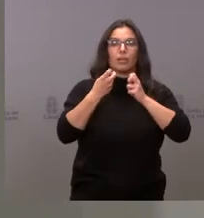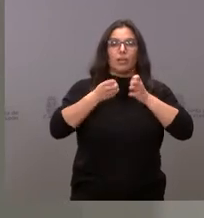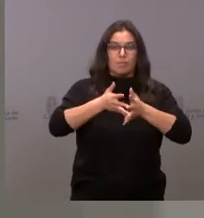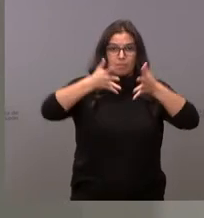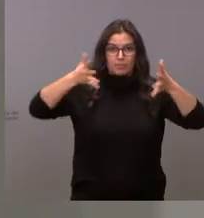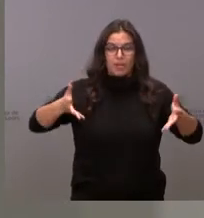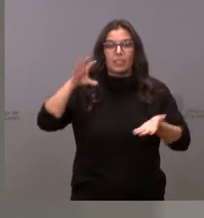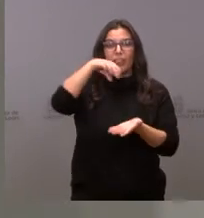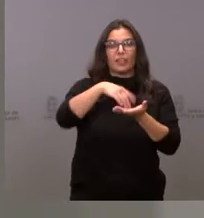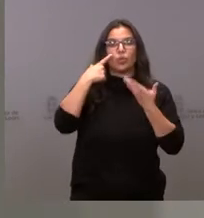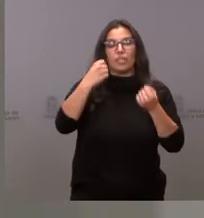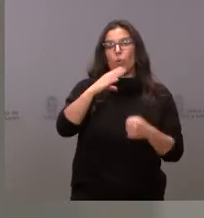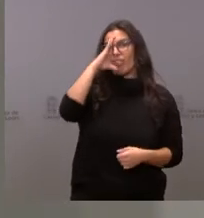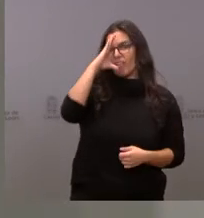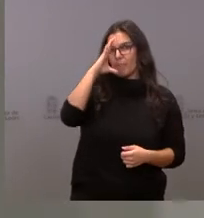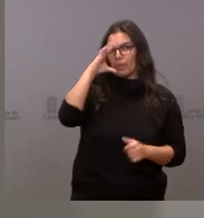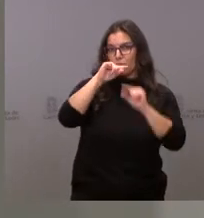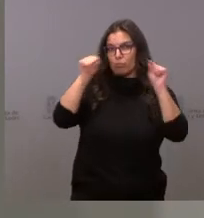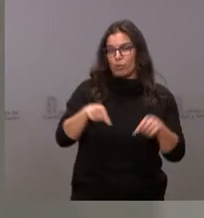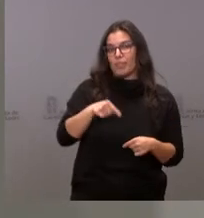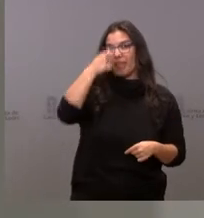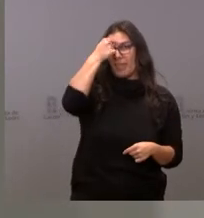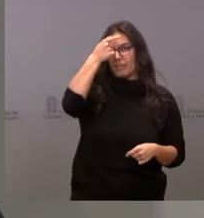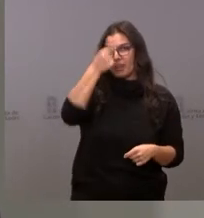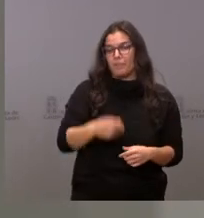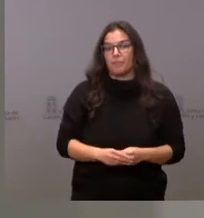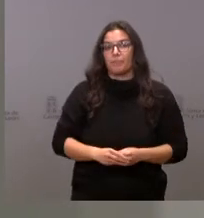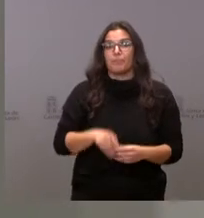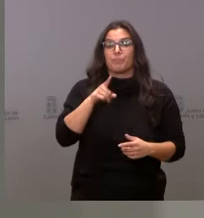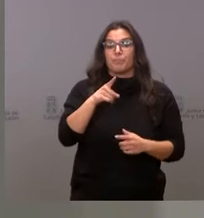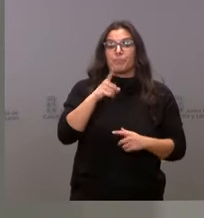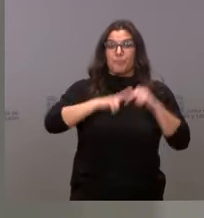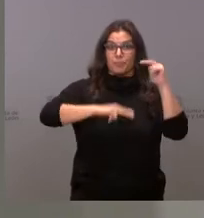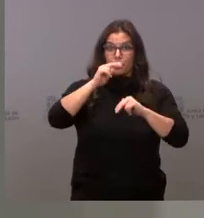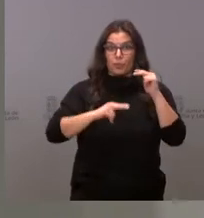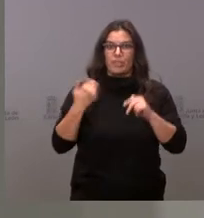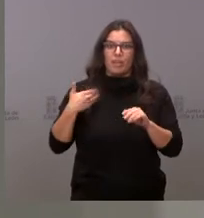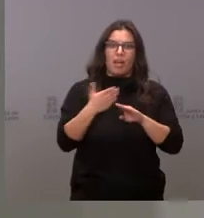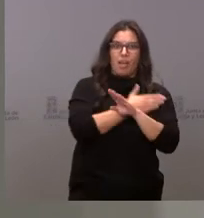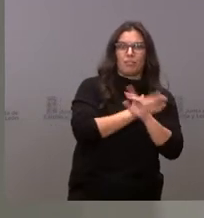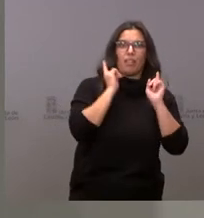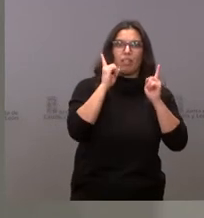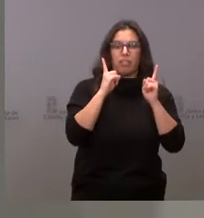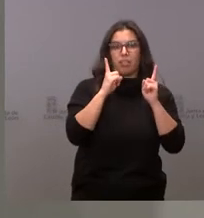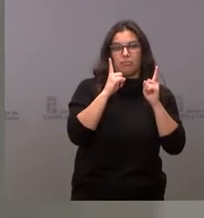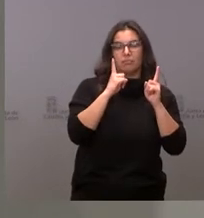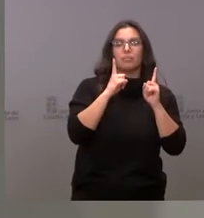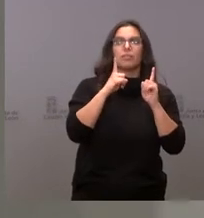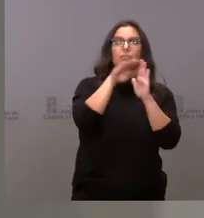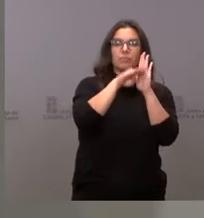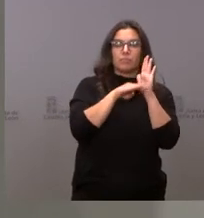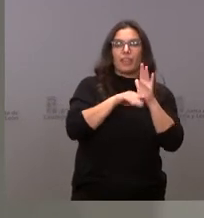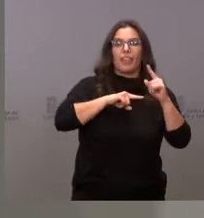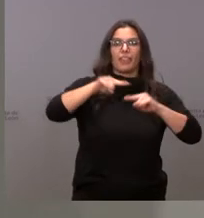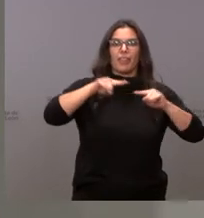Centro de Salud de Cebreros, en la provincia de Ávila, una actuación prevista en la programación plurianual de la Dirección General de